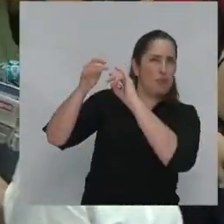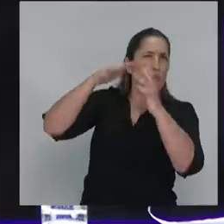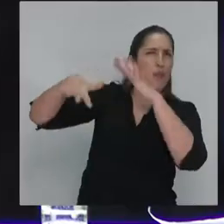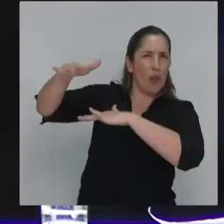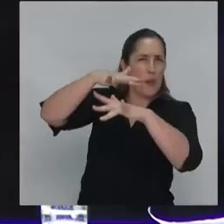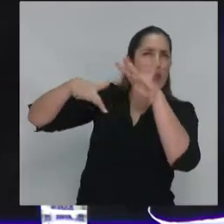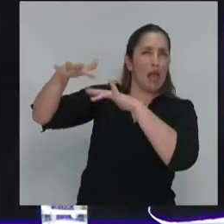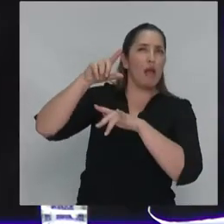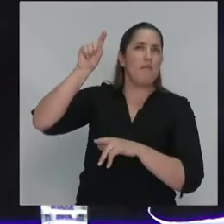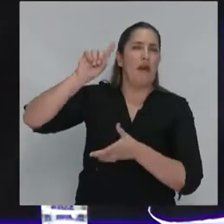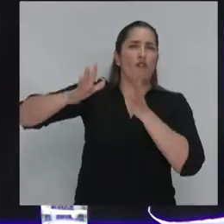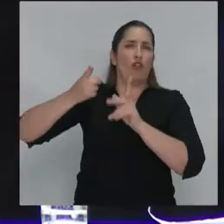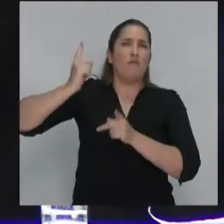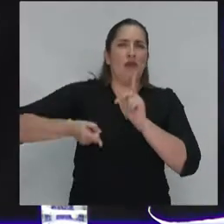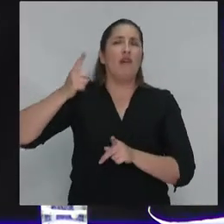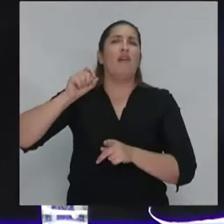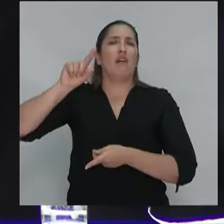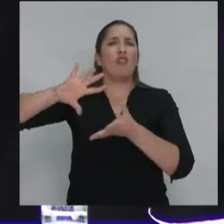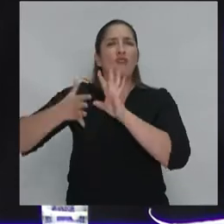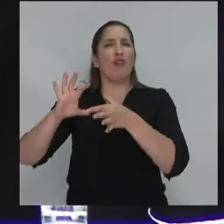la hegemonía neoliberal. Gracias.